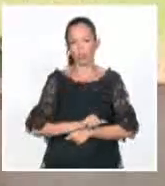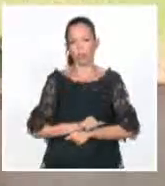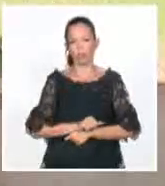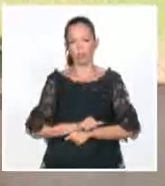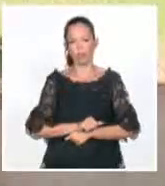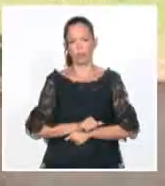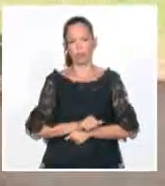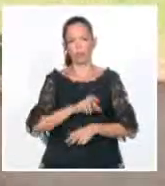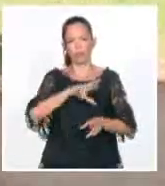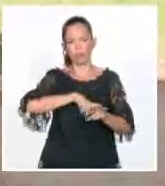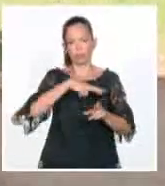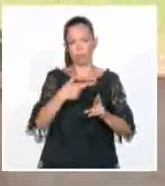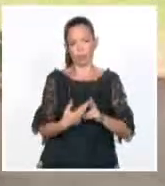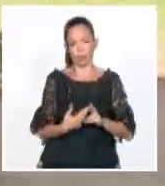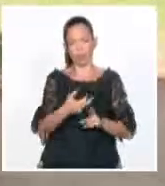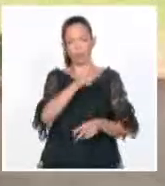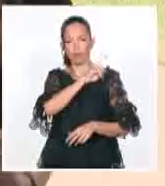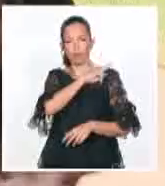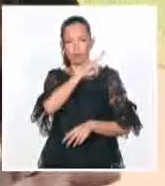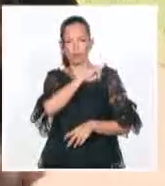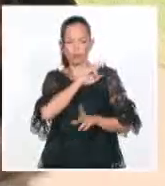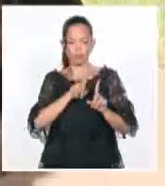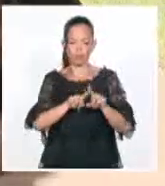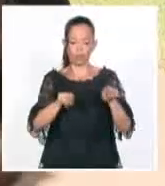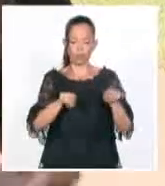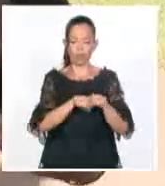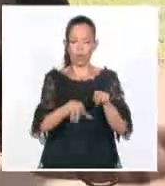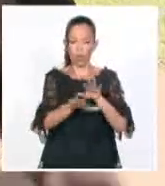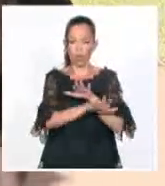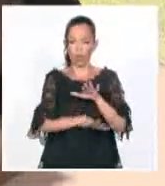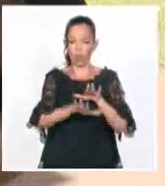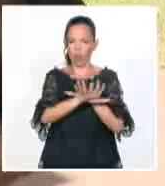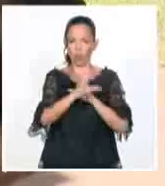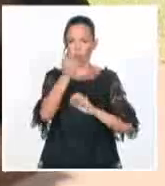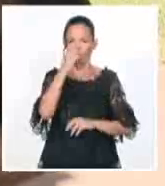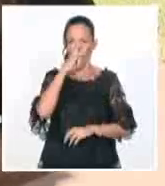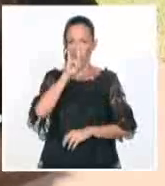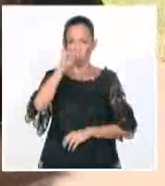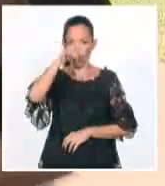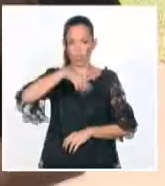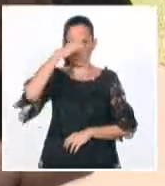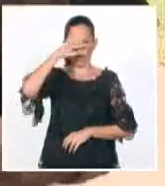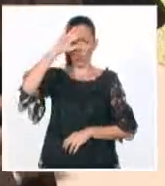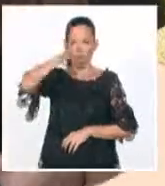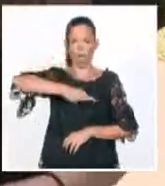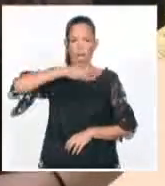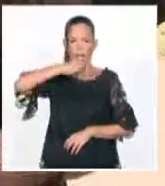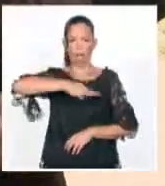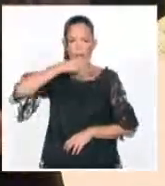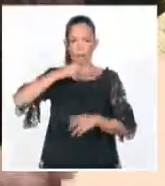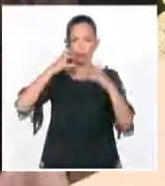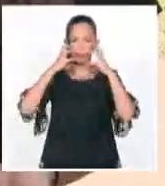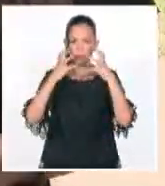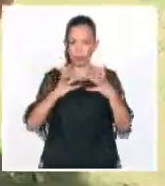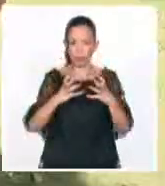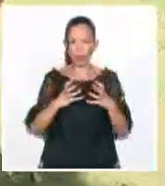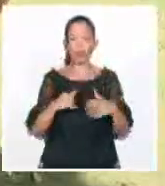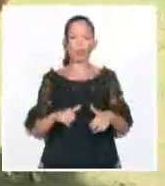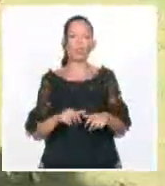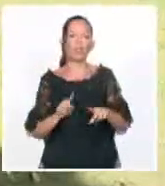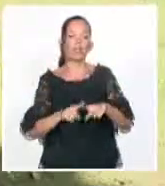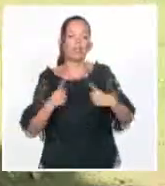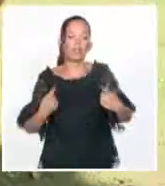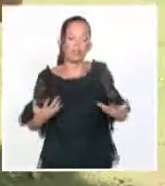Armas, jefa de la Oficina del Fondo de Población de Naciones Unidas en Cuba, destacó el rol de la agencia que representa en la